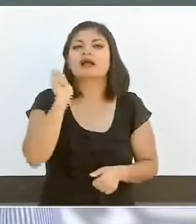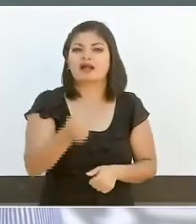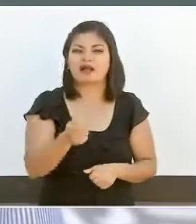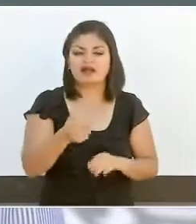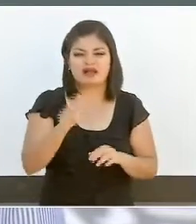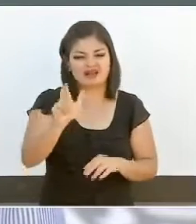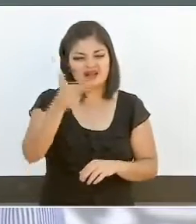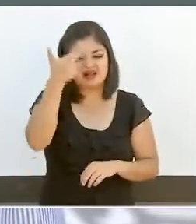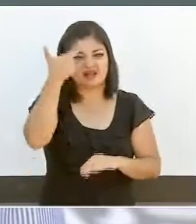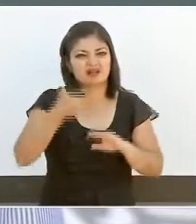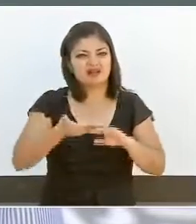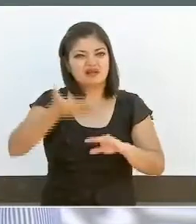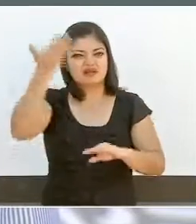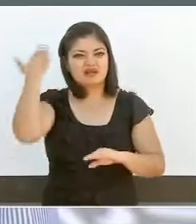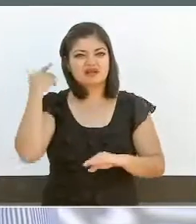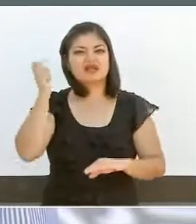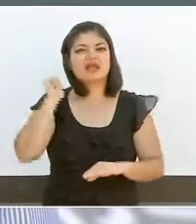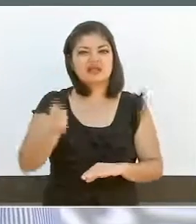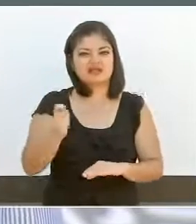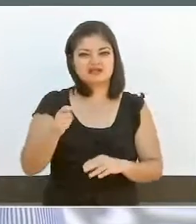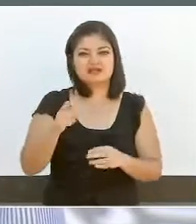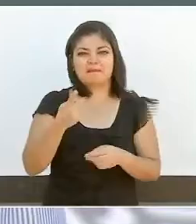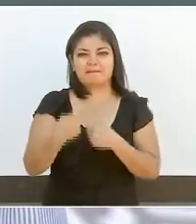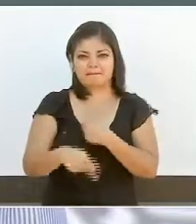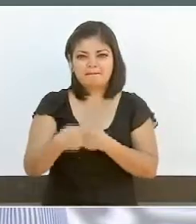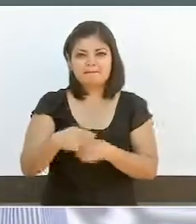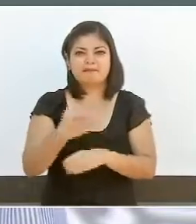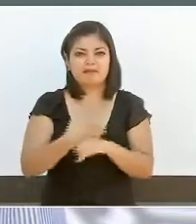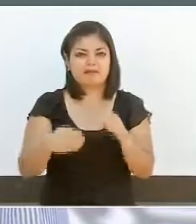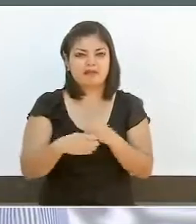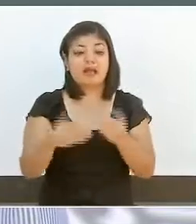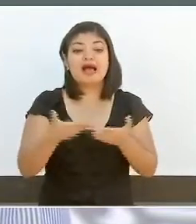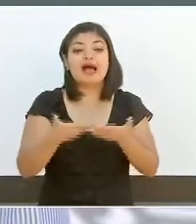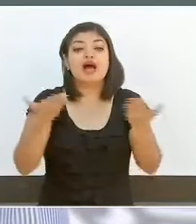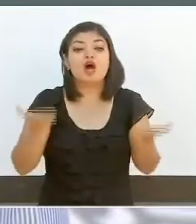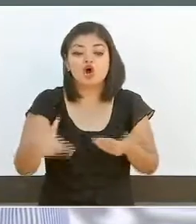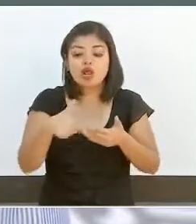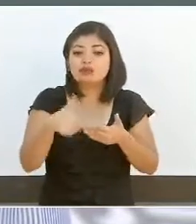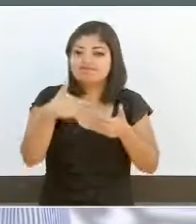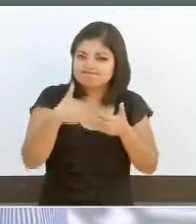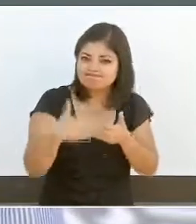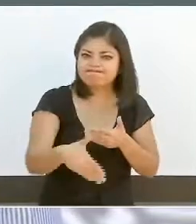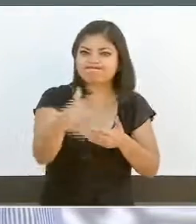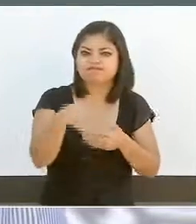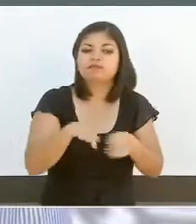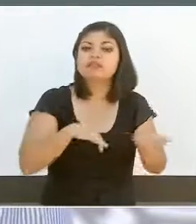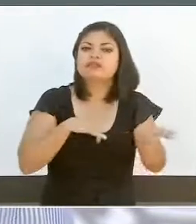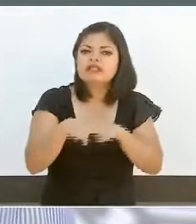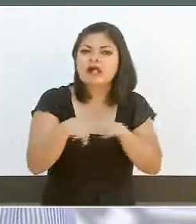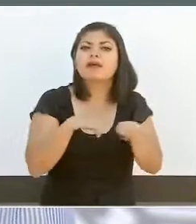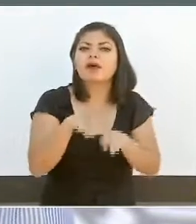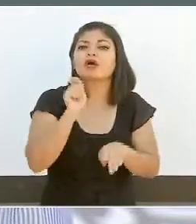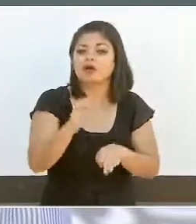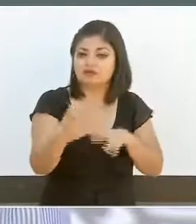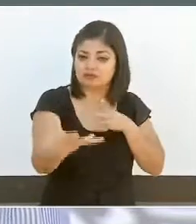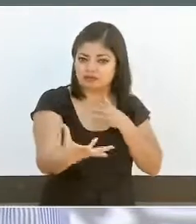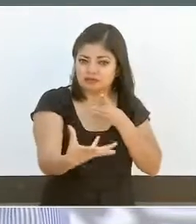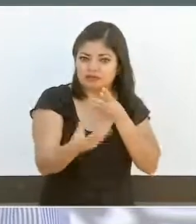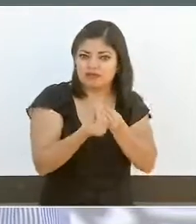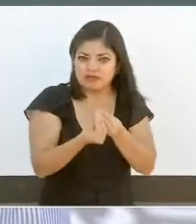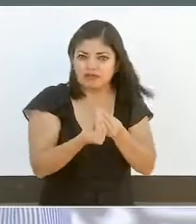pasado la estrategia de guerra. Se trata, se trata ahora de que juntos y juntas